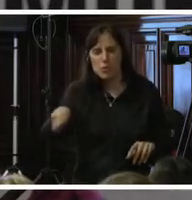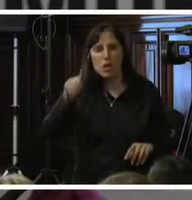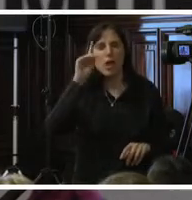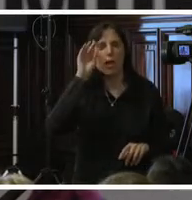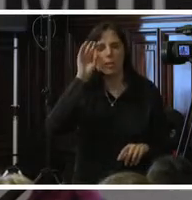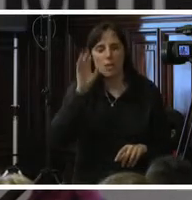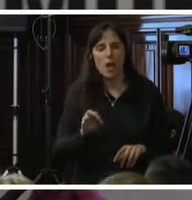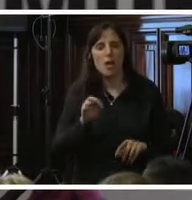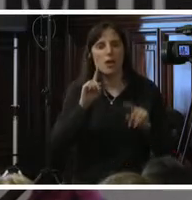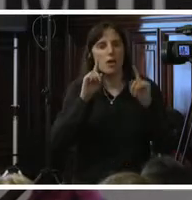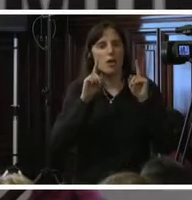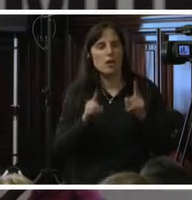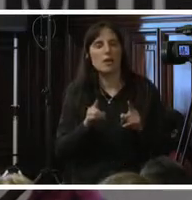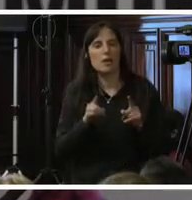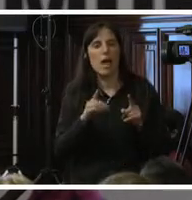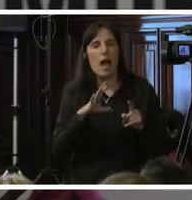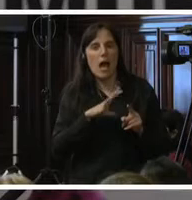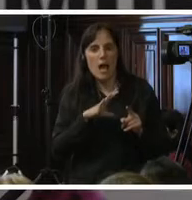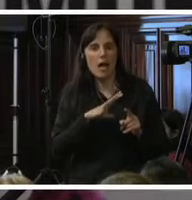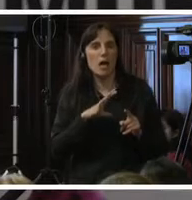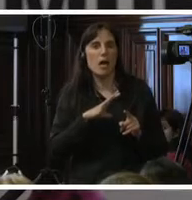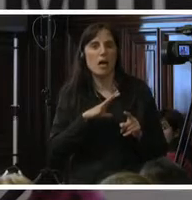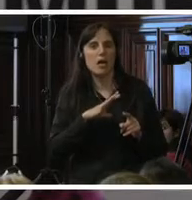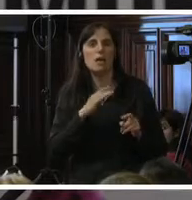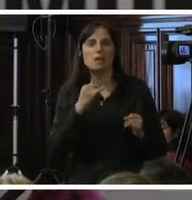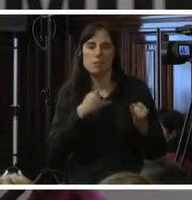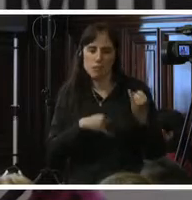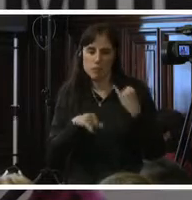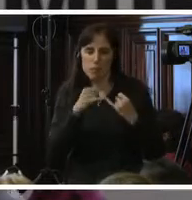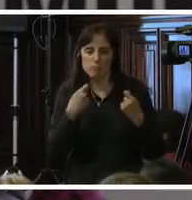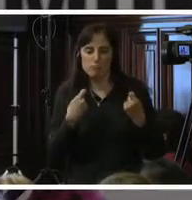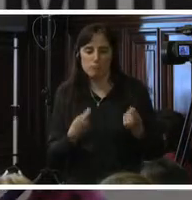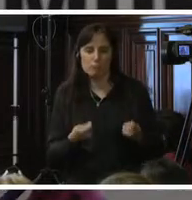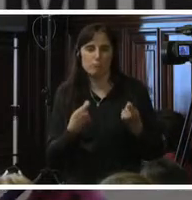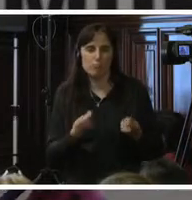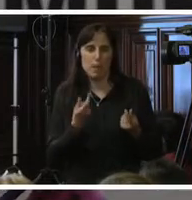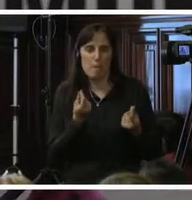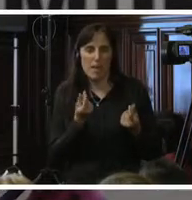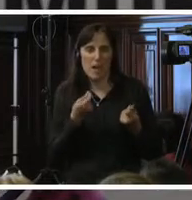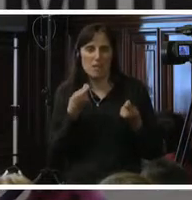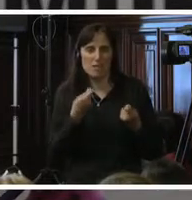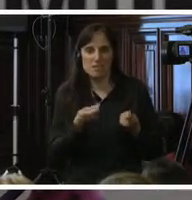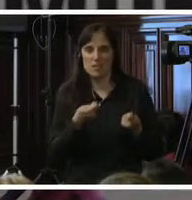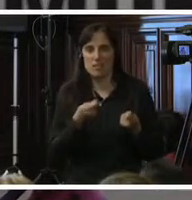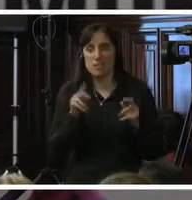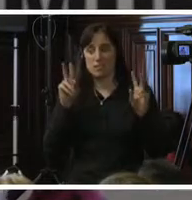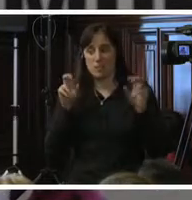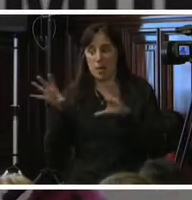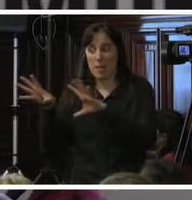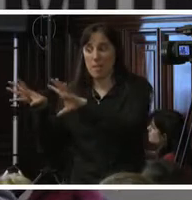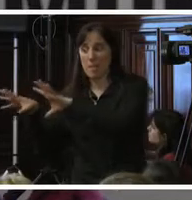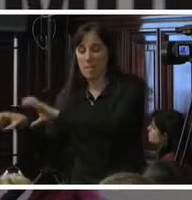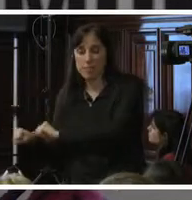que de hecho hay más dinero invertido hoy en la trata de